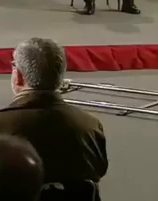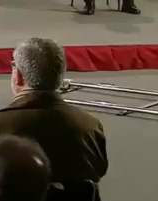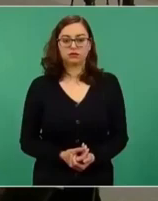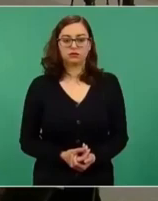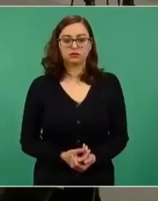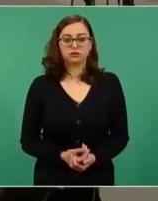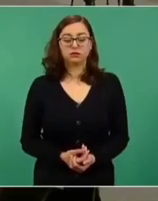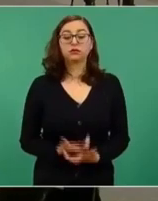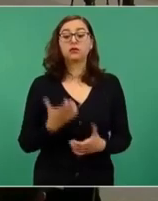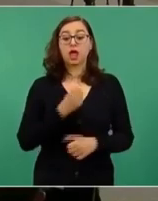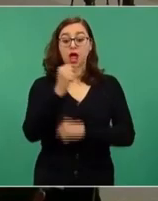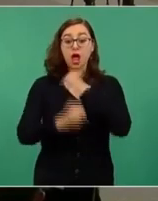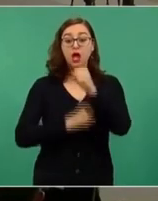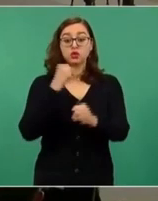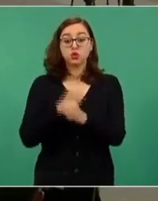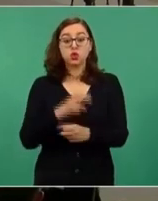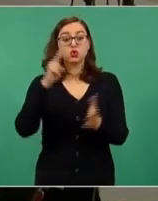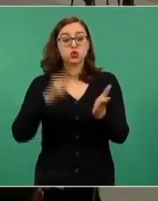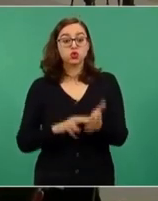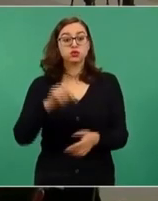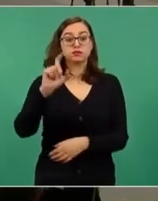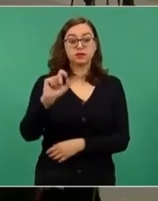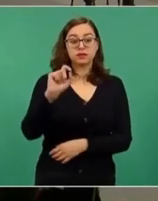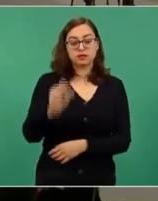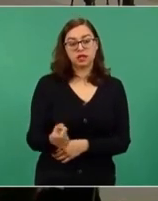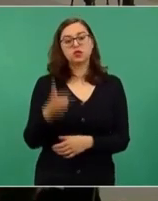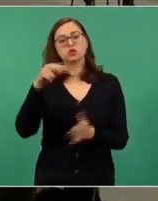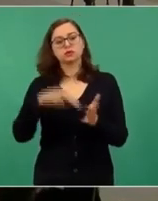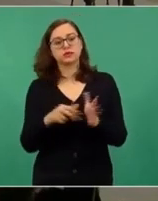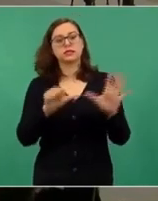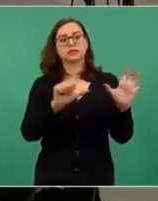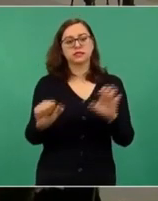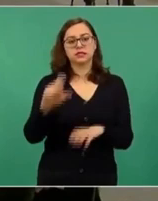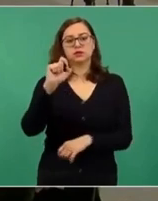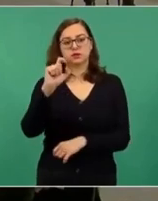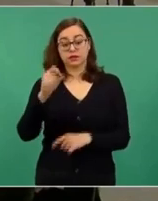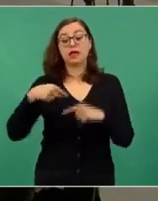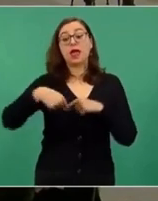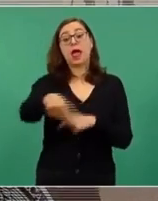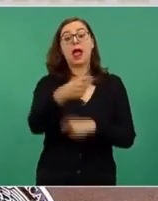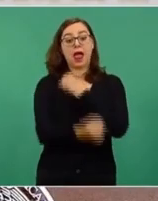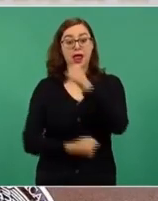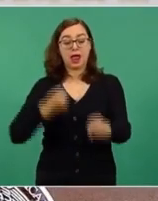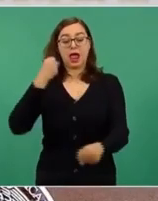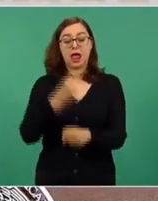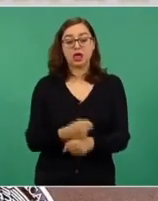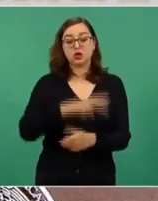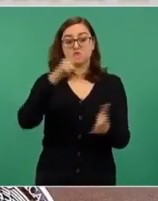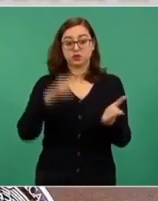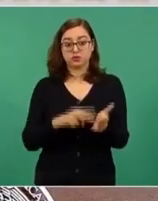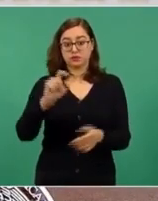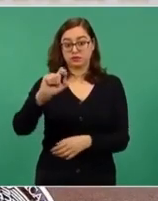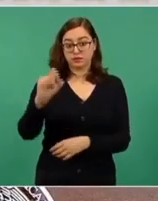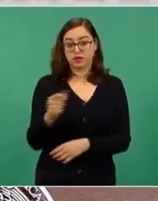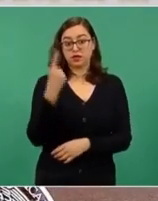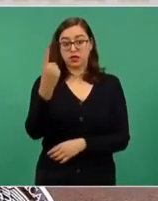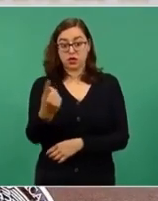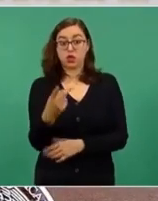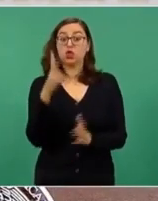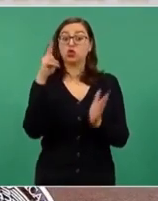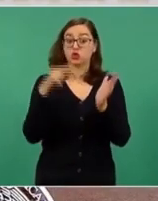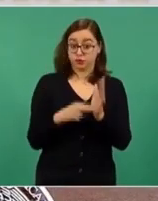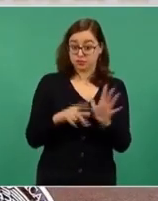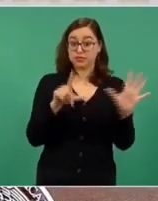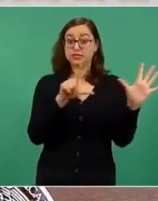Para dos mil veinte fue de dos mil seiscientos veinte y para dos mil veintiuno en el presupuesto original fue de dos mil